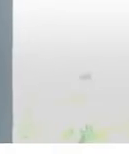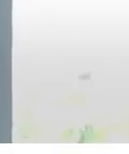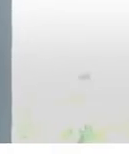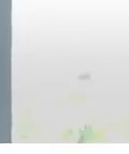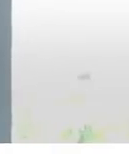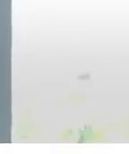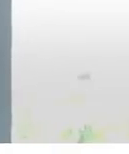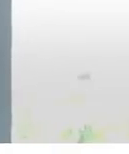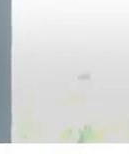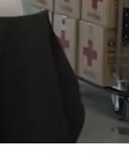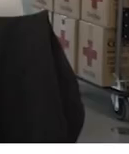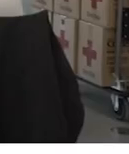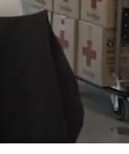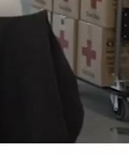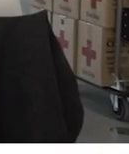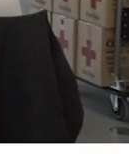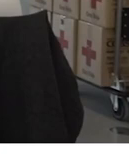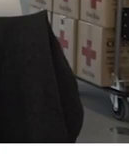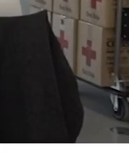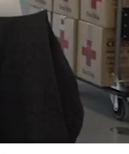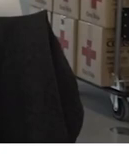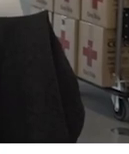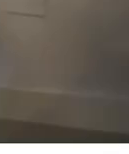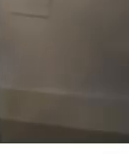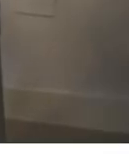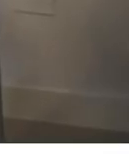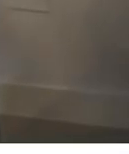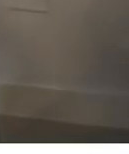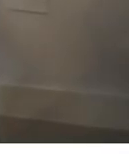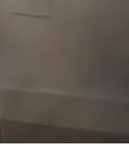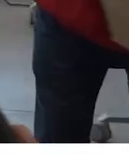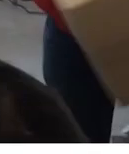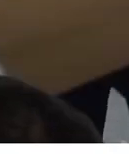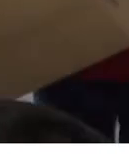equipo, que para mí es lo más importante, con cualquier partner que podamos tener.